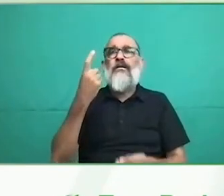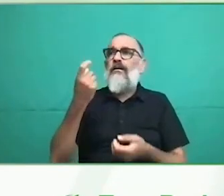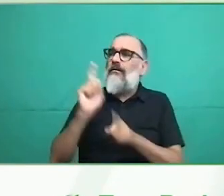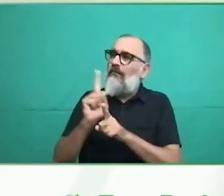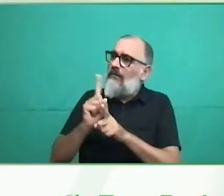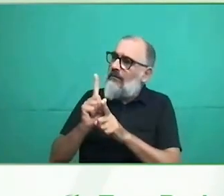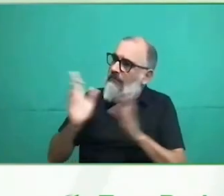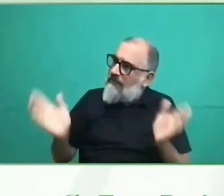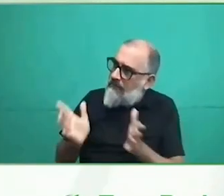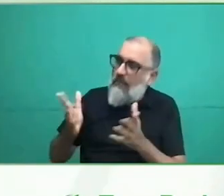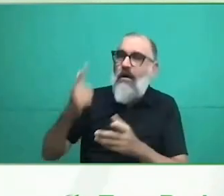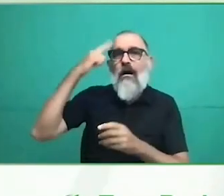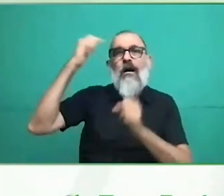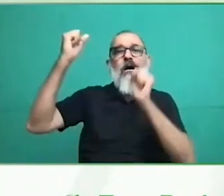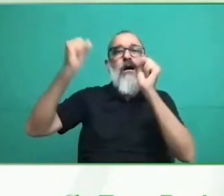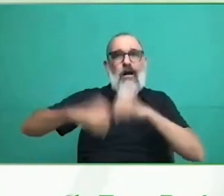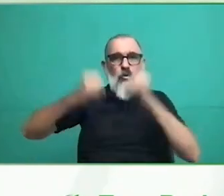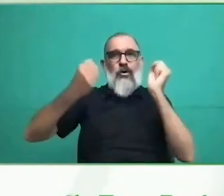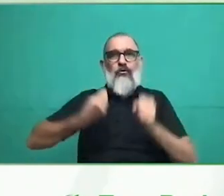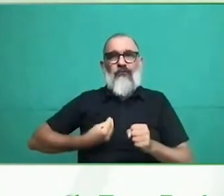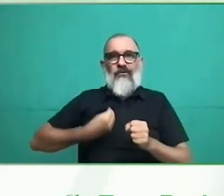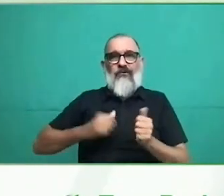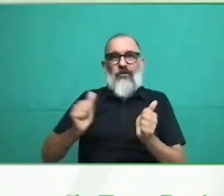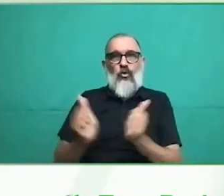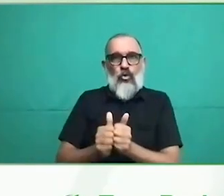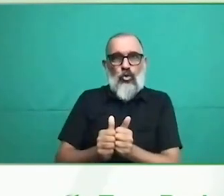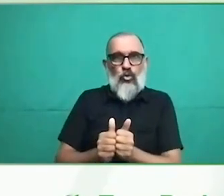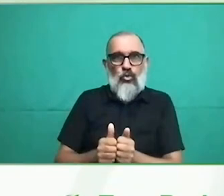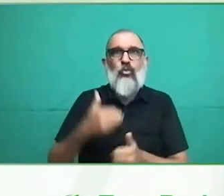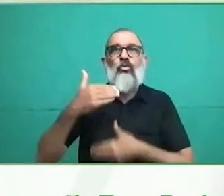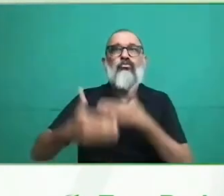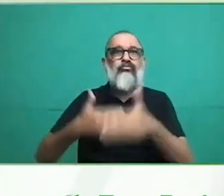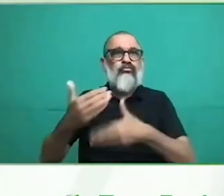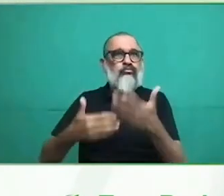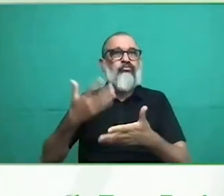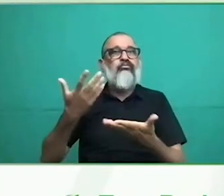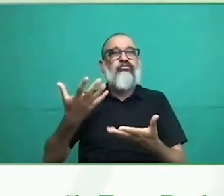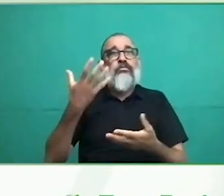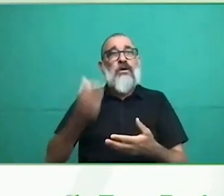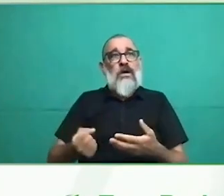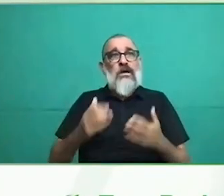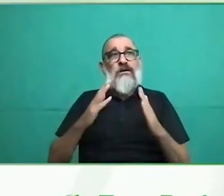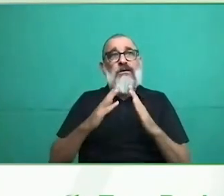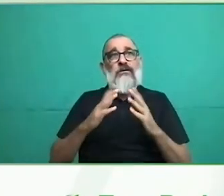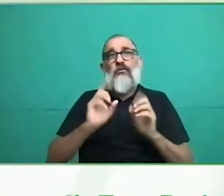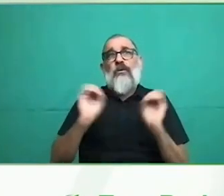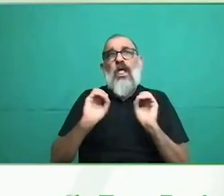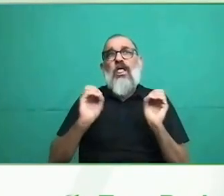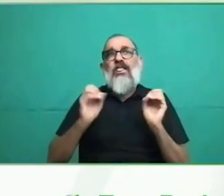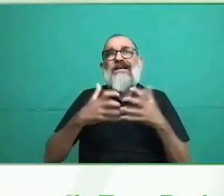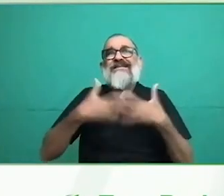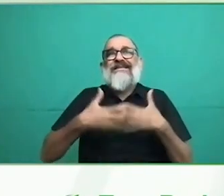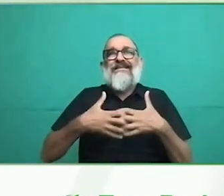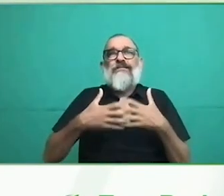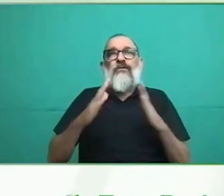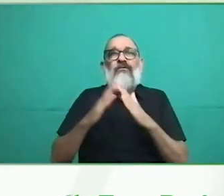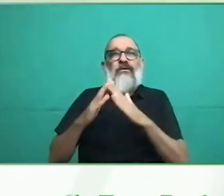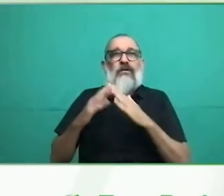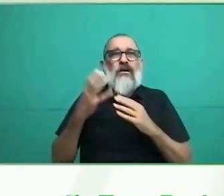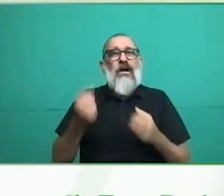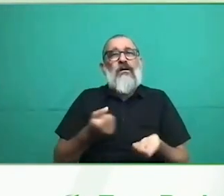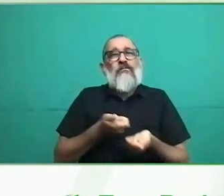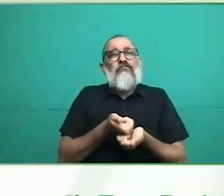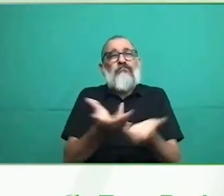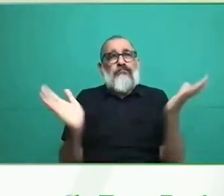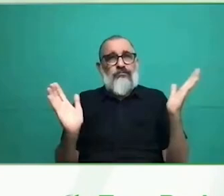sistemas públicos de financiación son muy rígidos. No nos permiten dar el apoyo en intensidad de horas